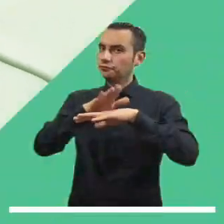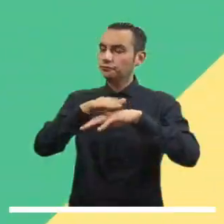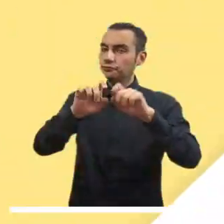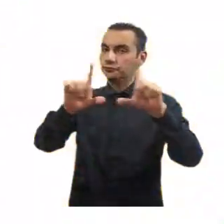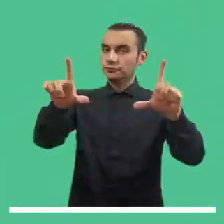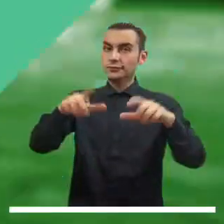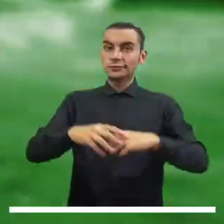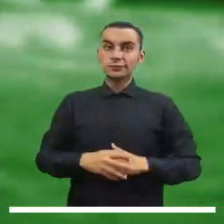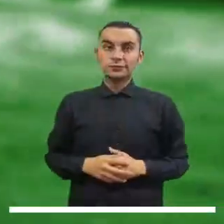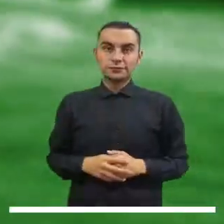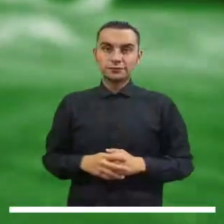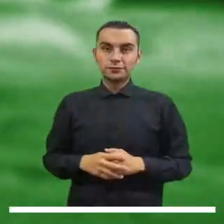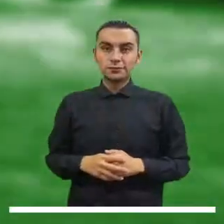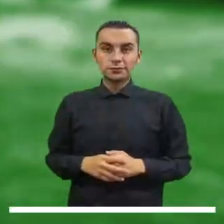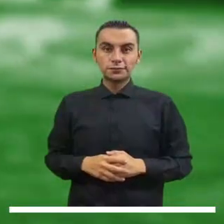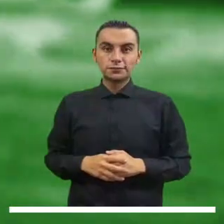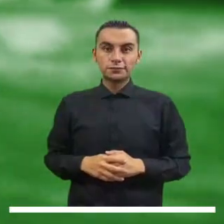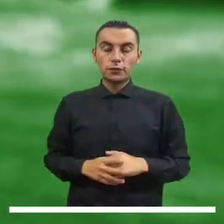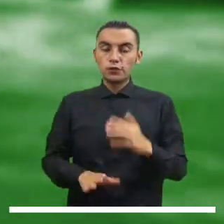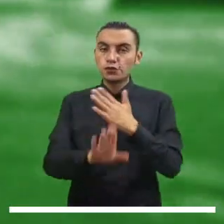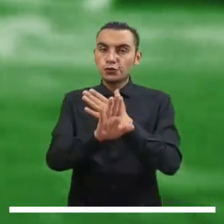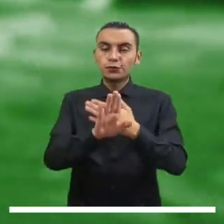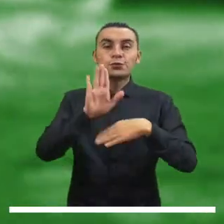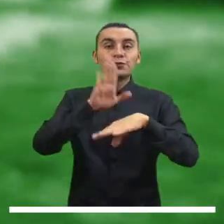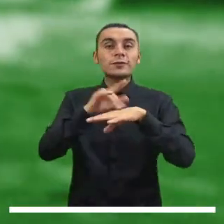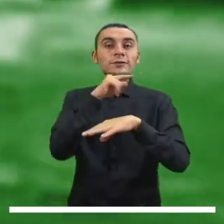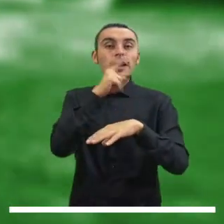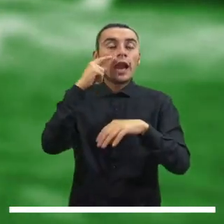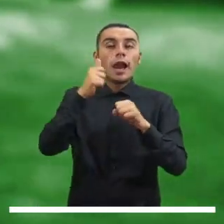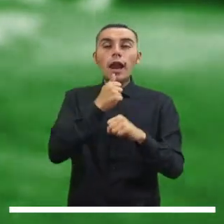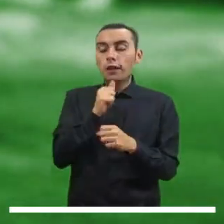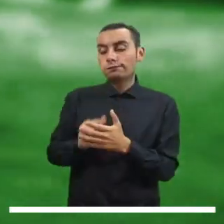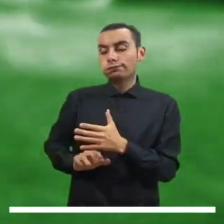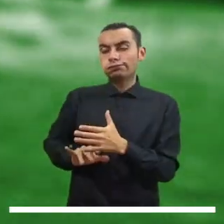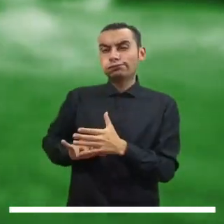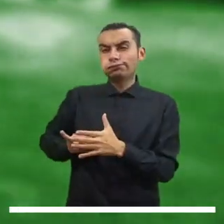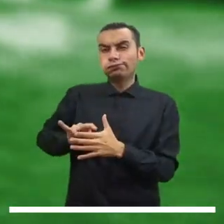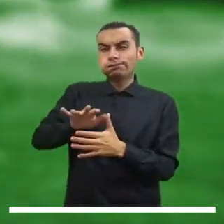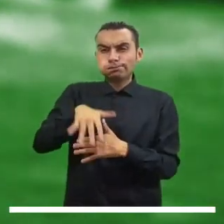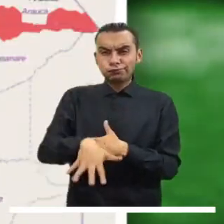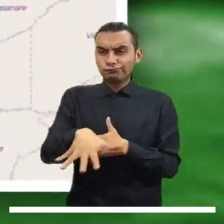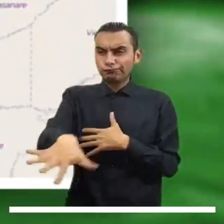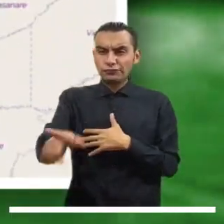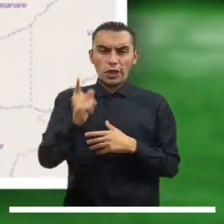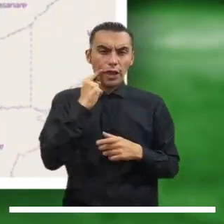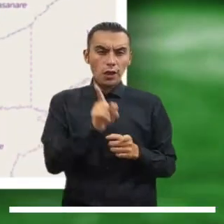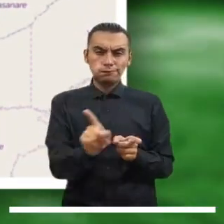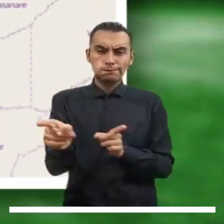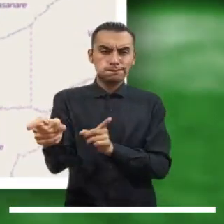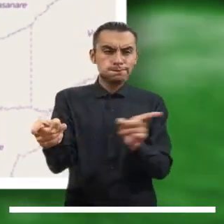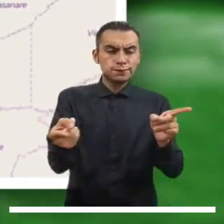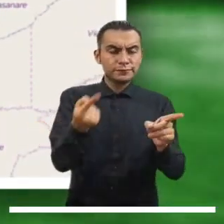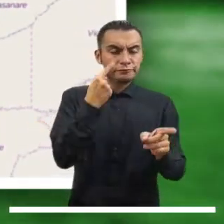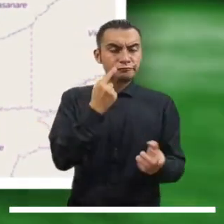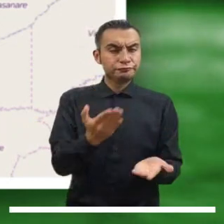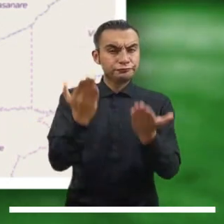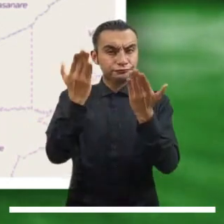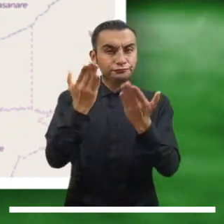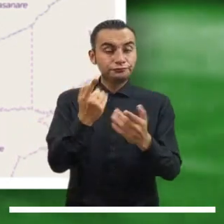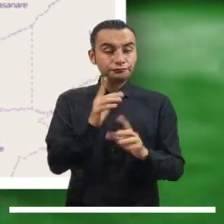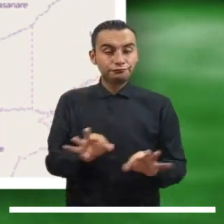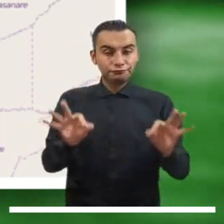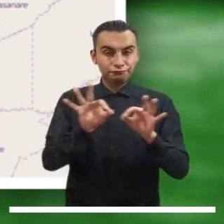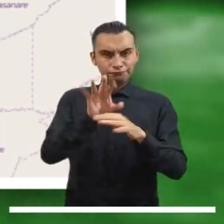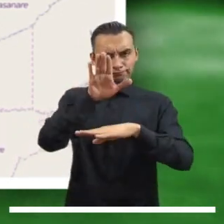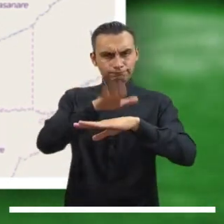Veamos ahora las alertas que se encuentran activas. Se mantiene la alerta roja por niveles altos en la cuenca baja del río San